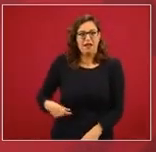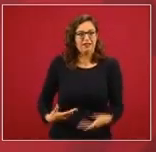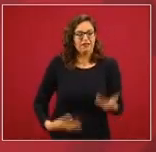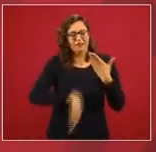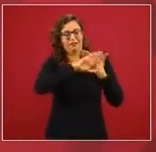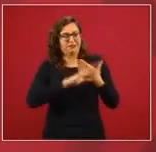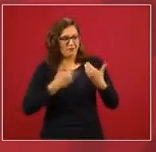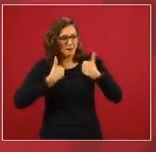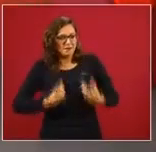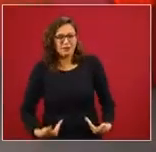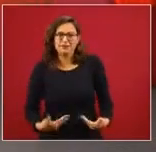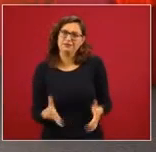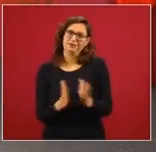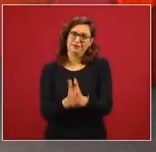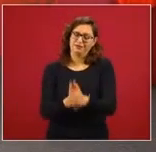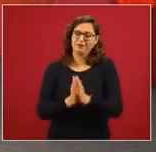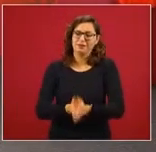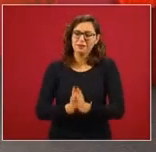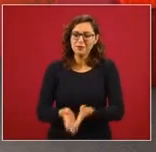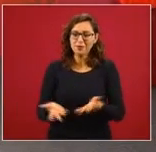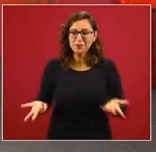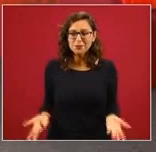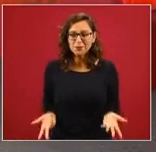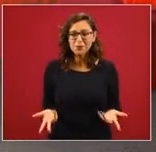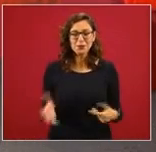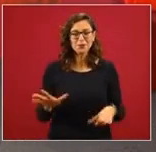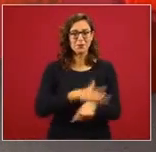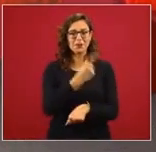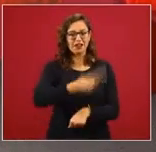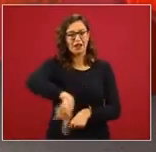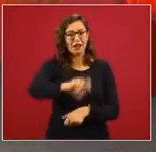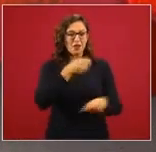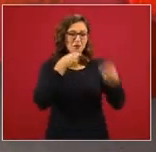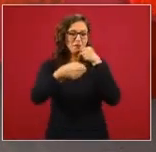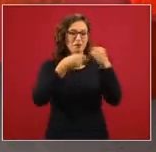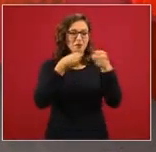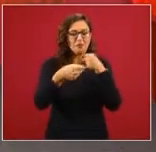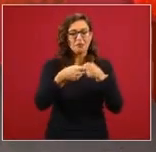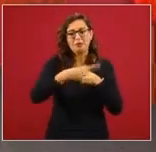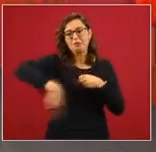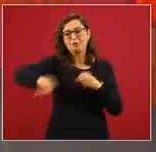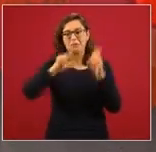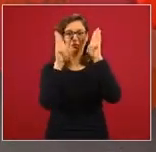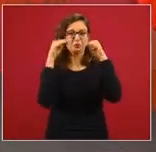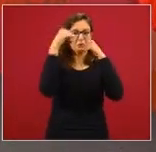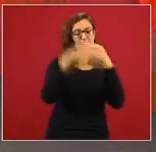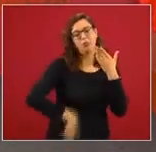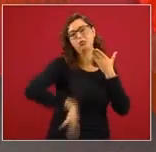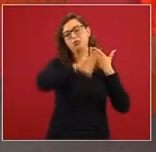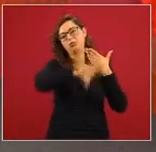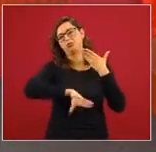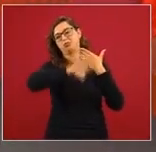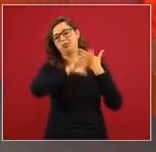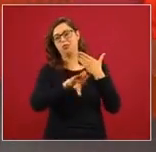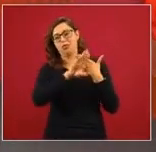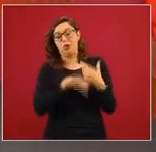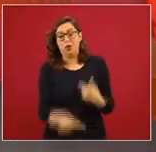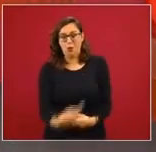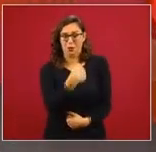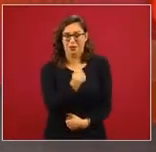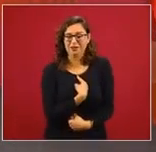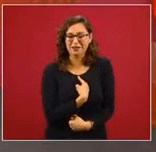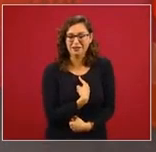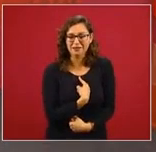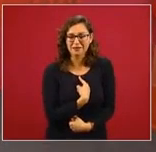Porque la prensa conservadora nada más ve